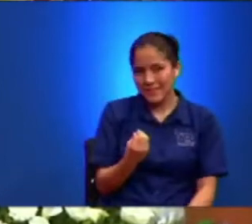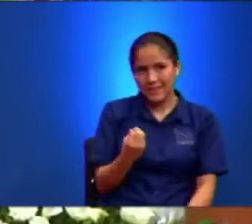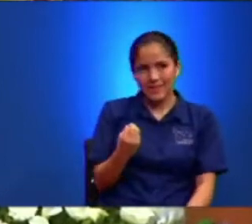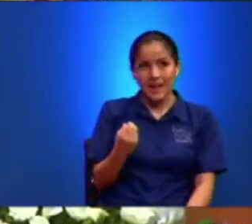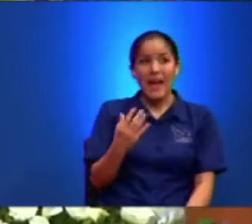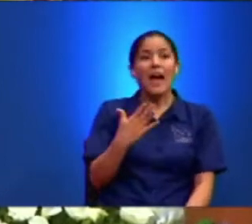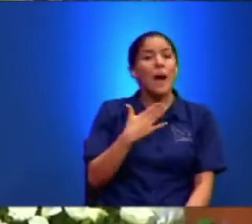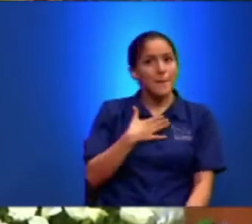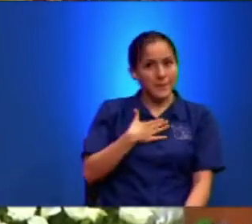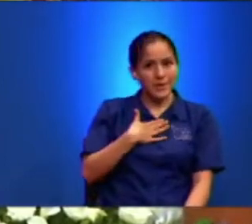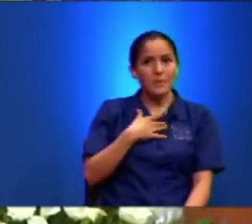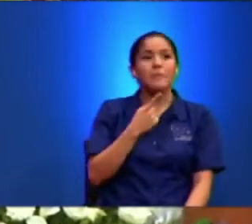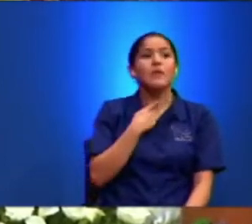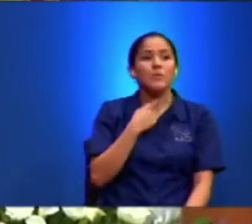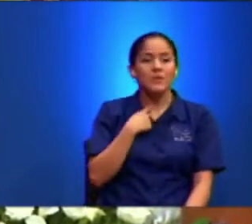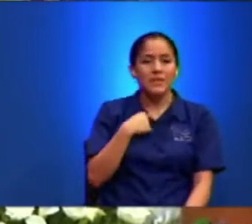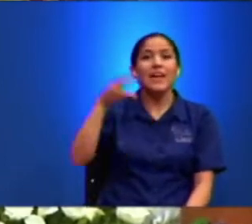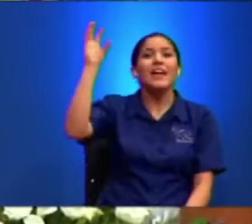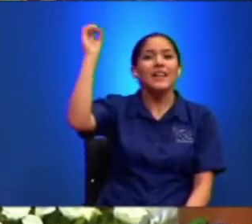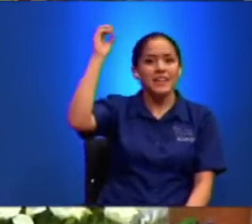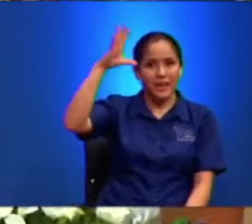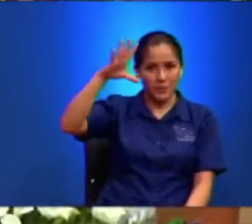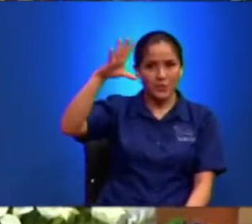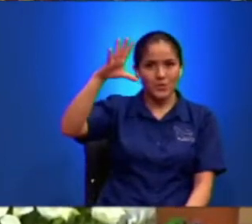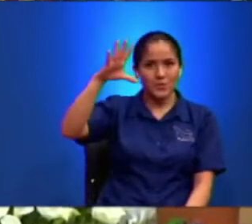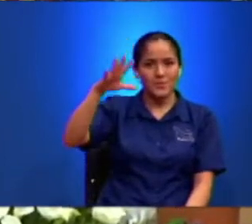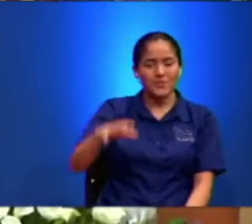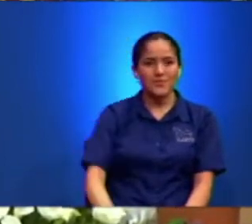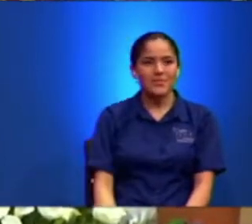A Mí Me Gusta La Luz No Las Luces Sino Que La Luz